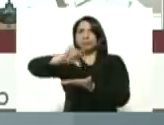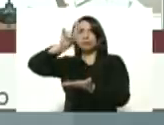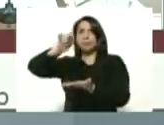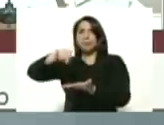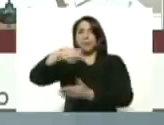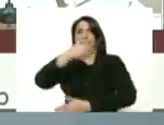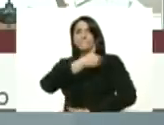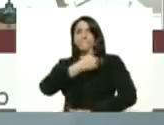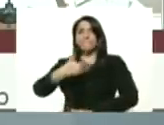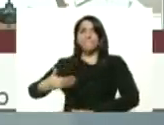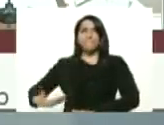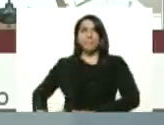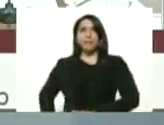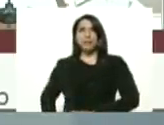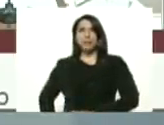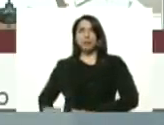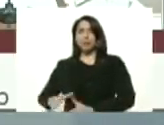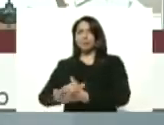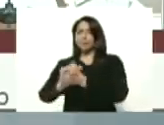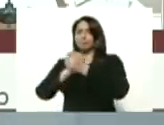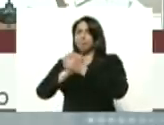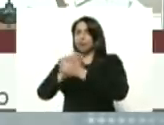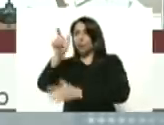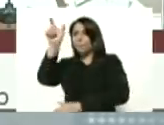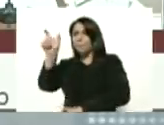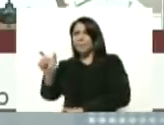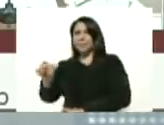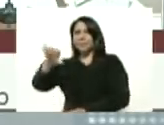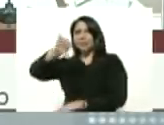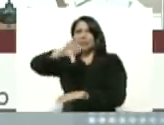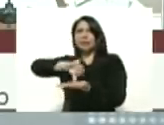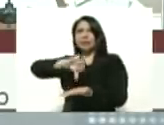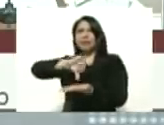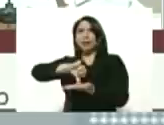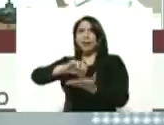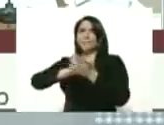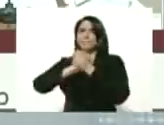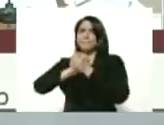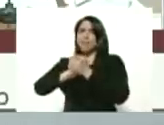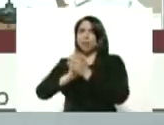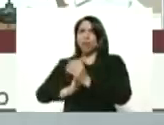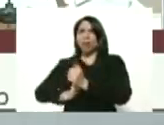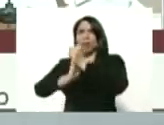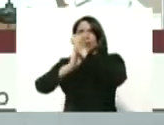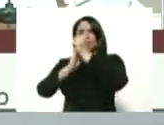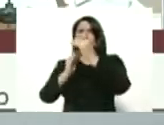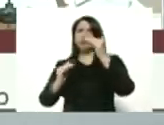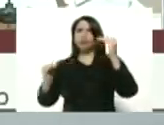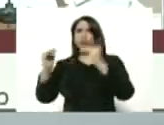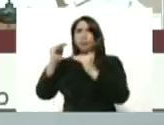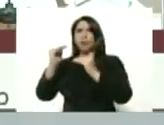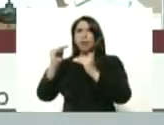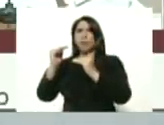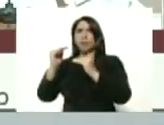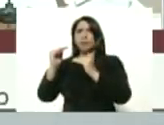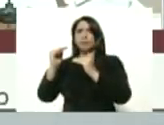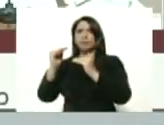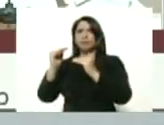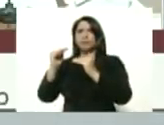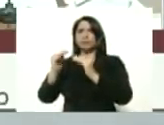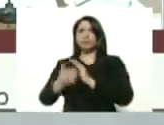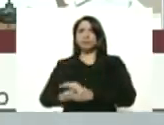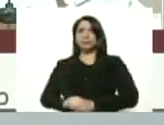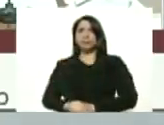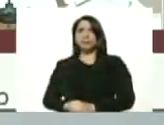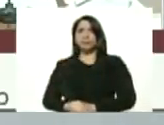Rojani mi amigo y compañero al líder supremo el Ayatollah Komeini